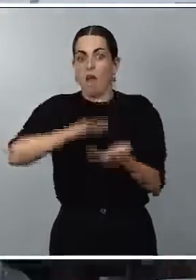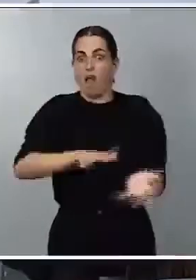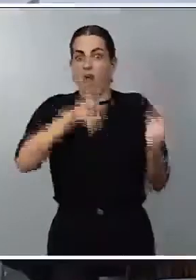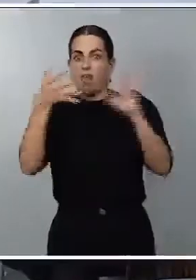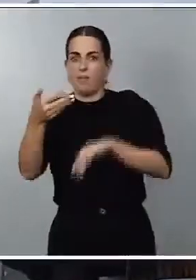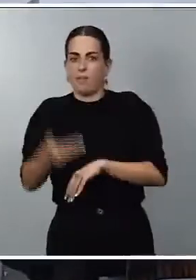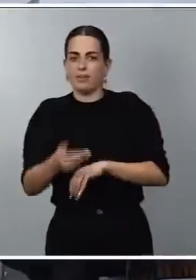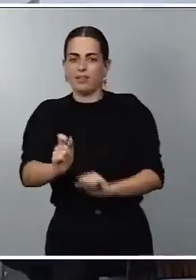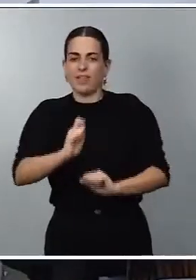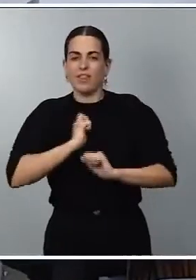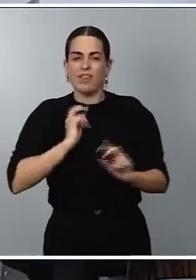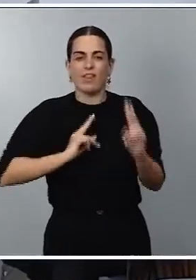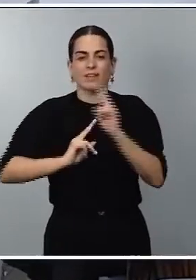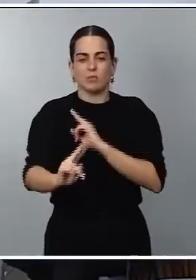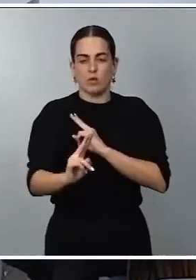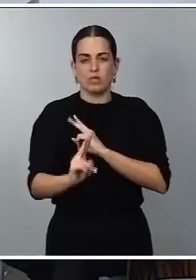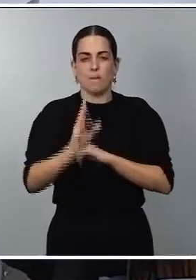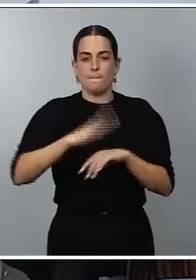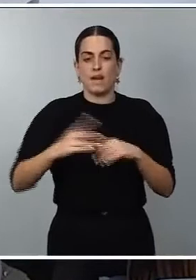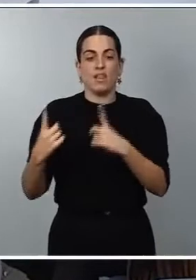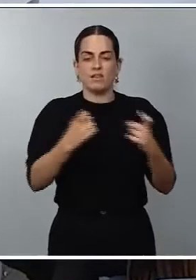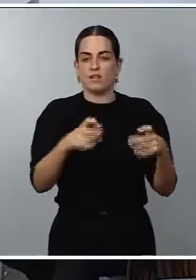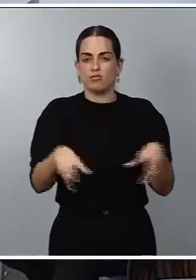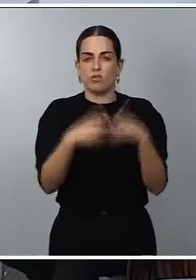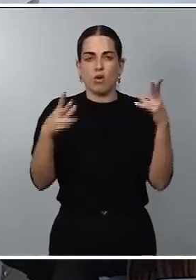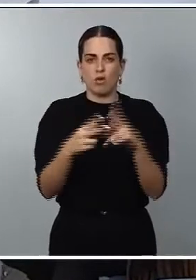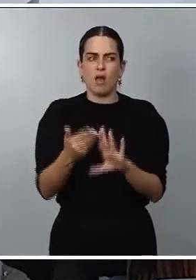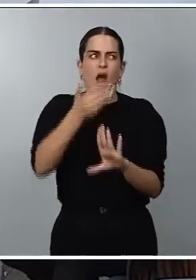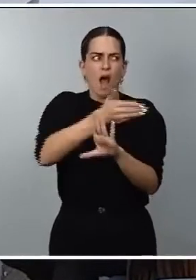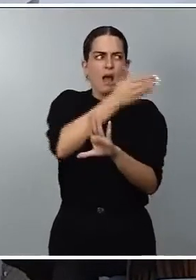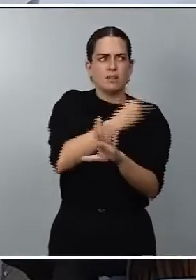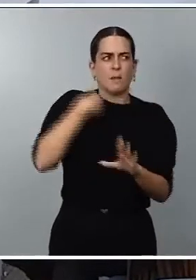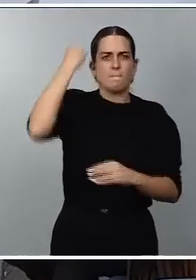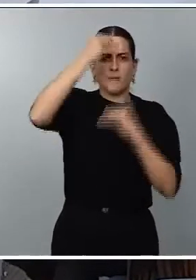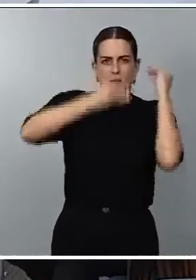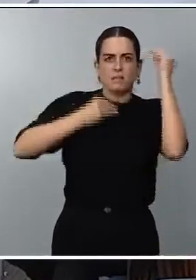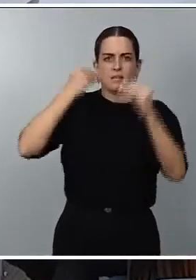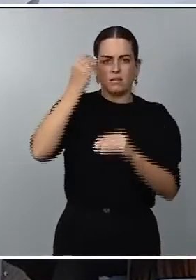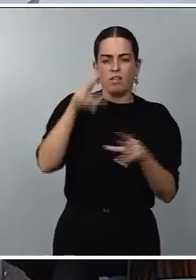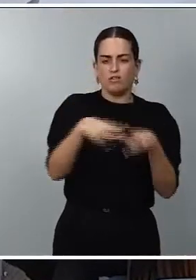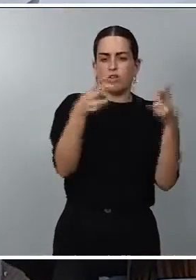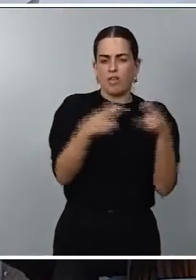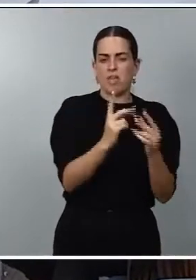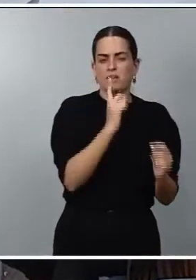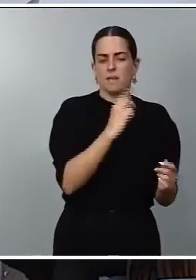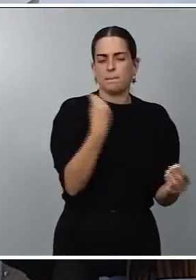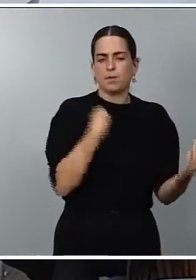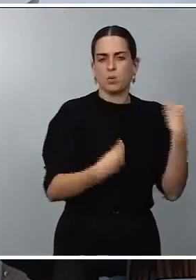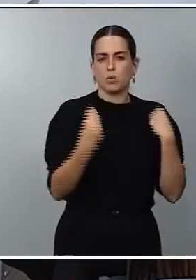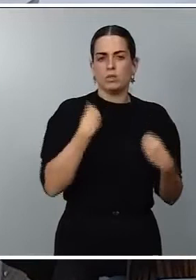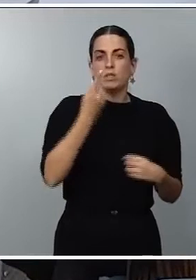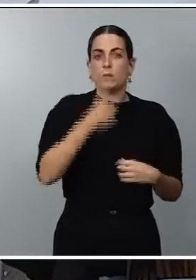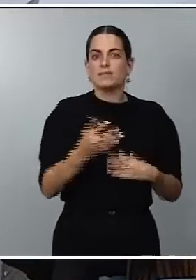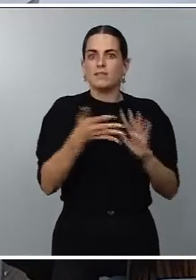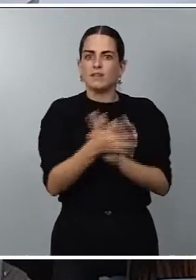una necesidad social ya planteada por buenas partes de nuestra sociedad y, sobre todo, un compromiso que yo creo que va